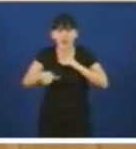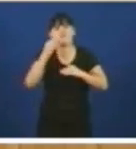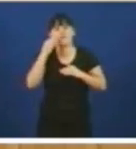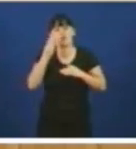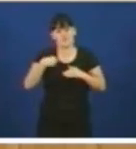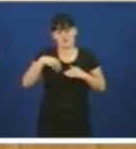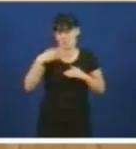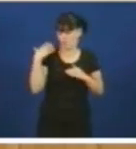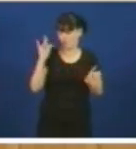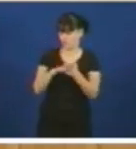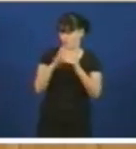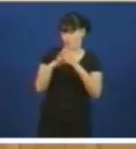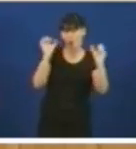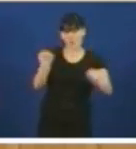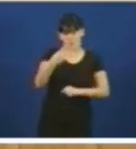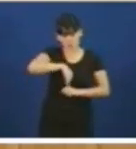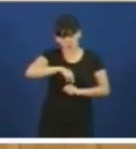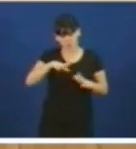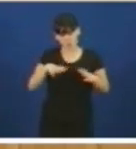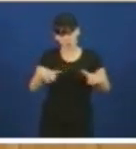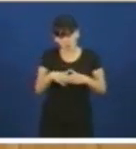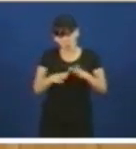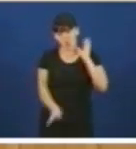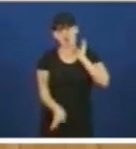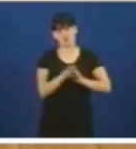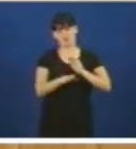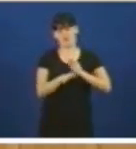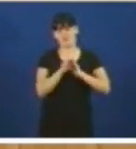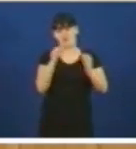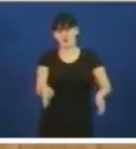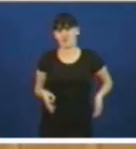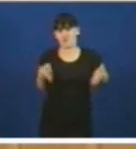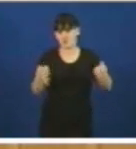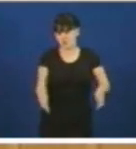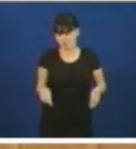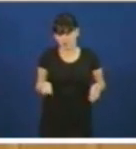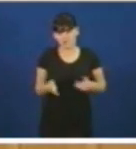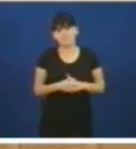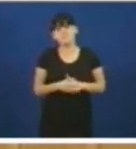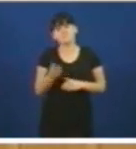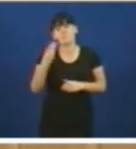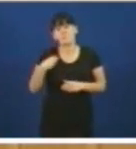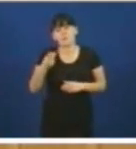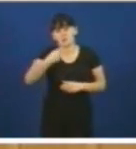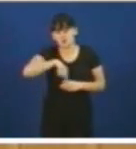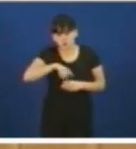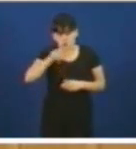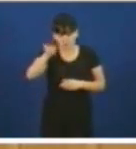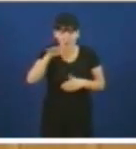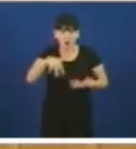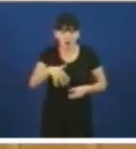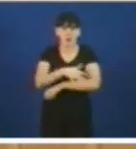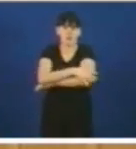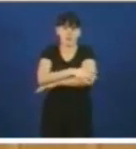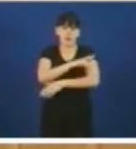seguimos matendo o noso grupo vai a seguir matendo eso e vai a seguir apoyando eso en iso en o que está a traballar o goberno galego